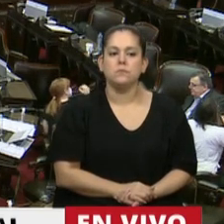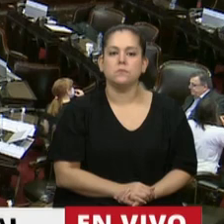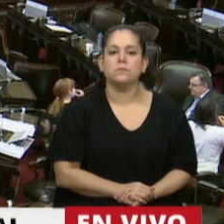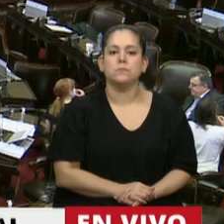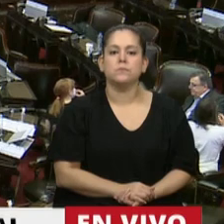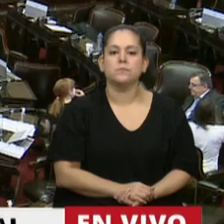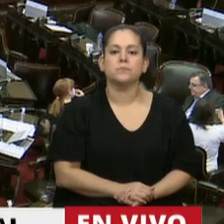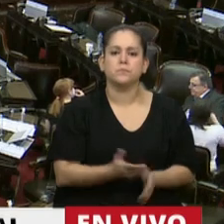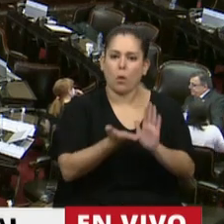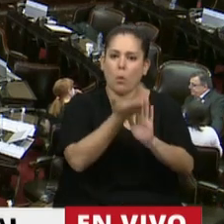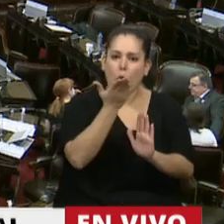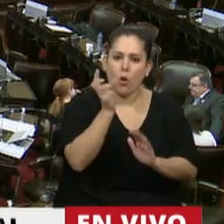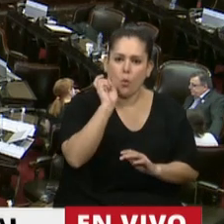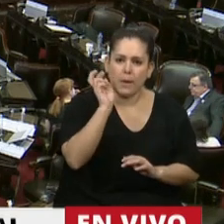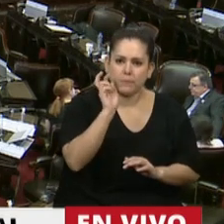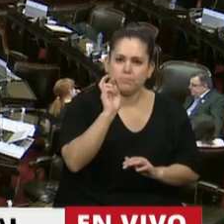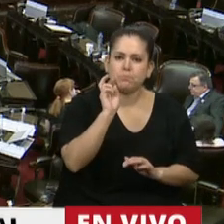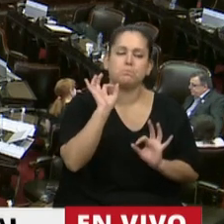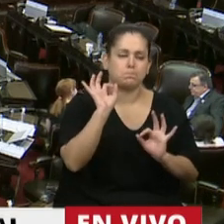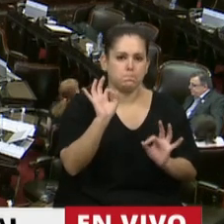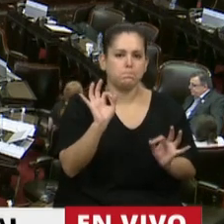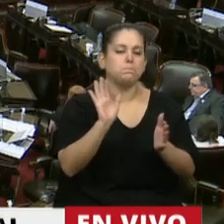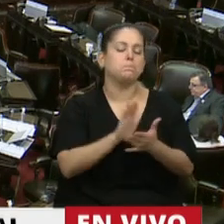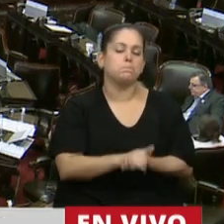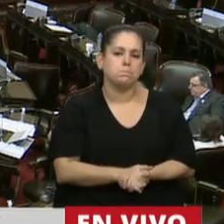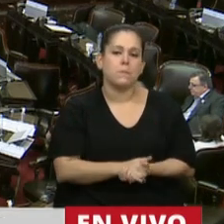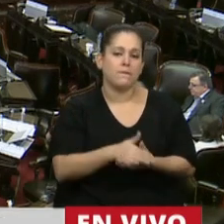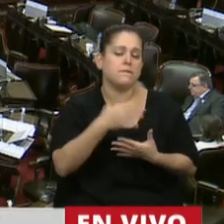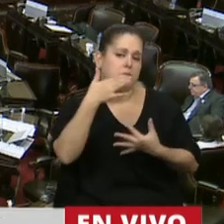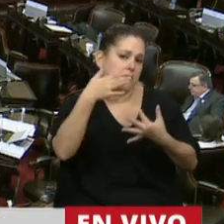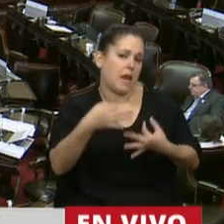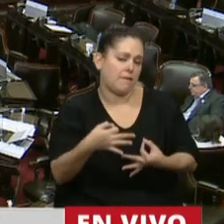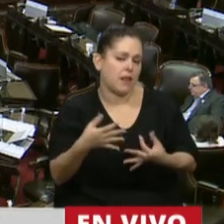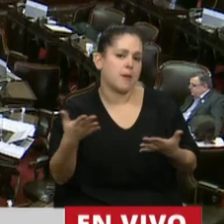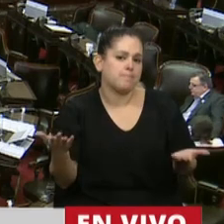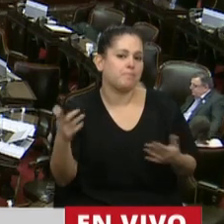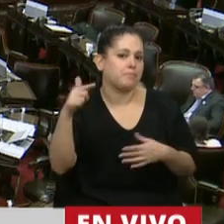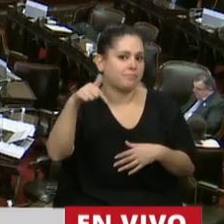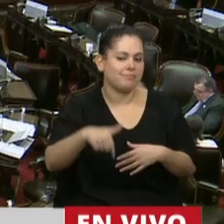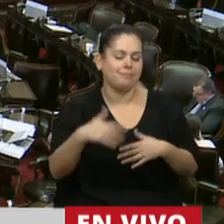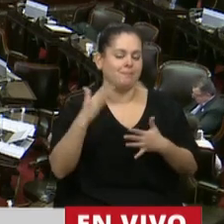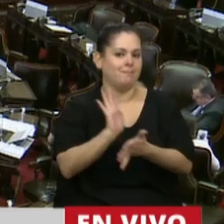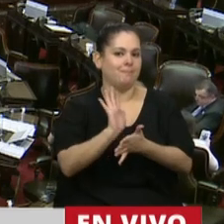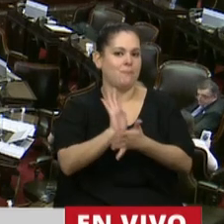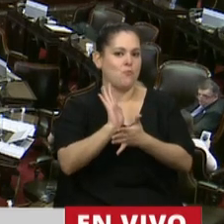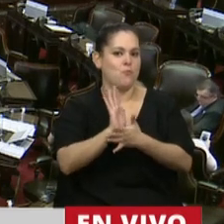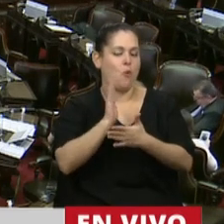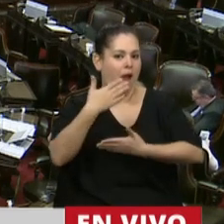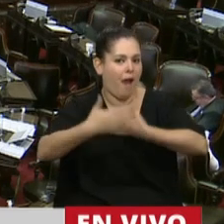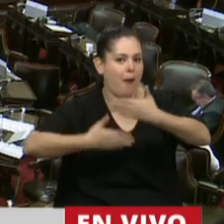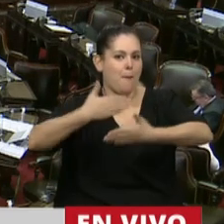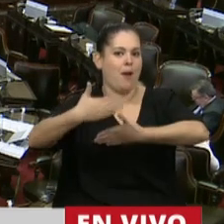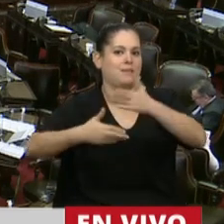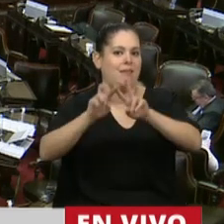Volumen, ahí, ahí estamos. Señor Presidente, sin duda estamos ante un gran avance para la medicina